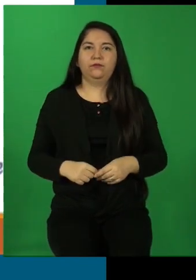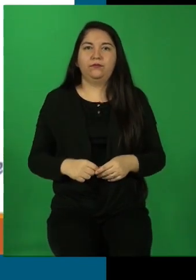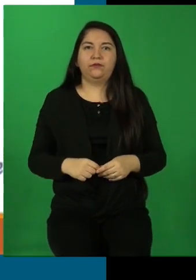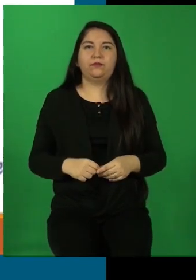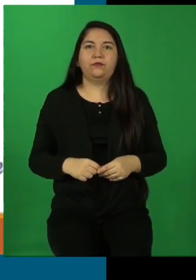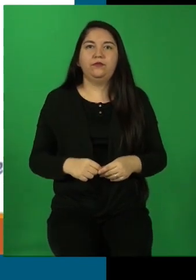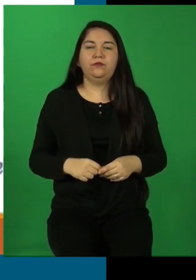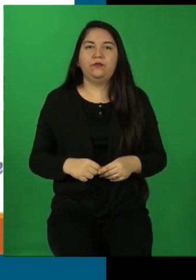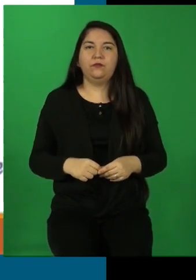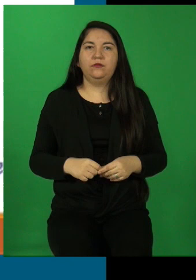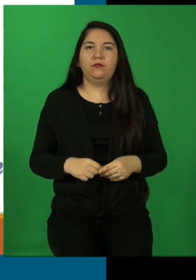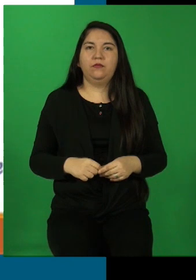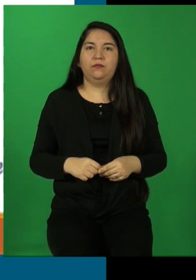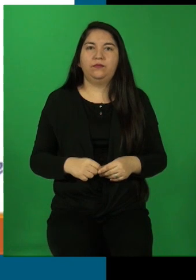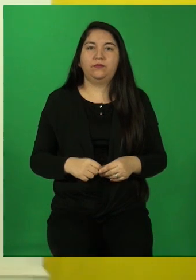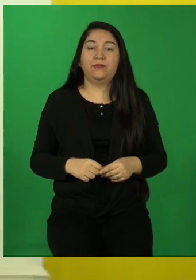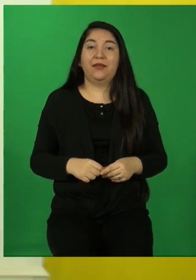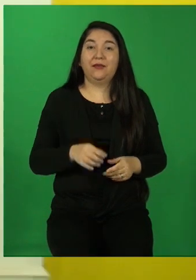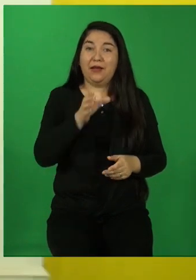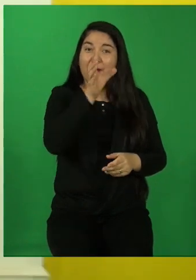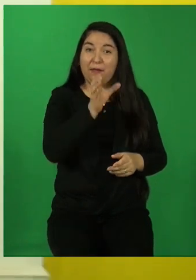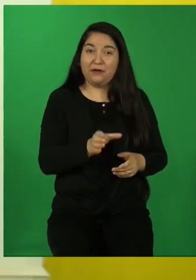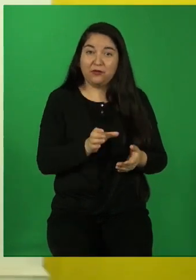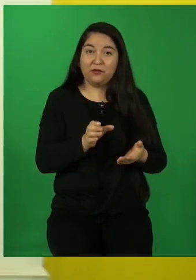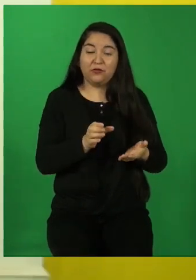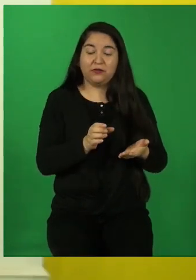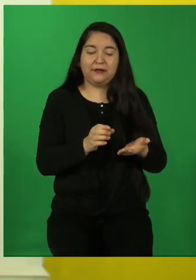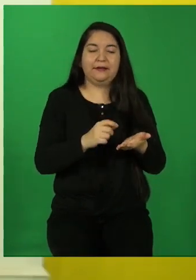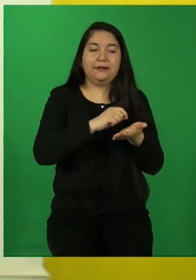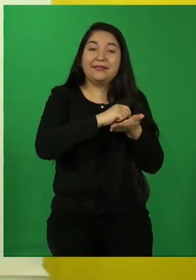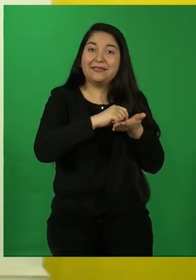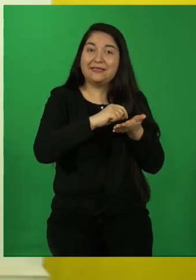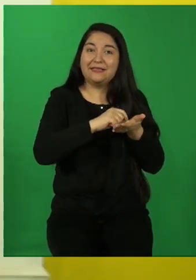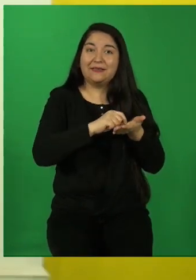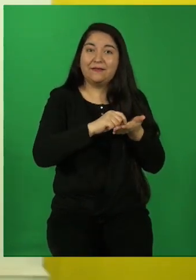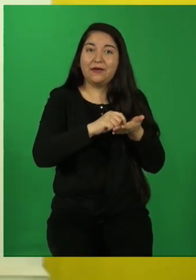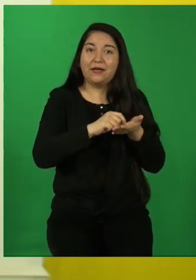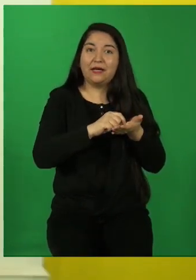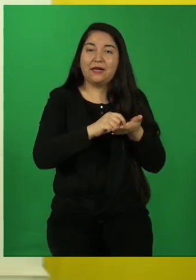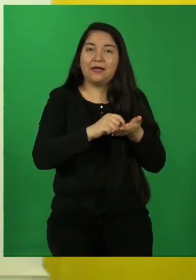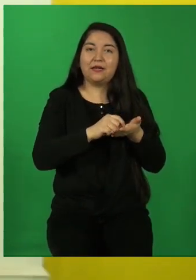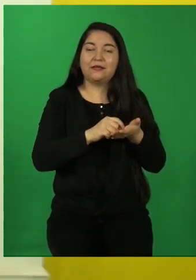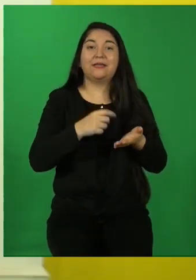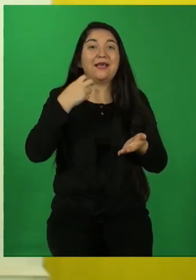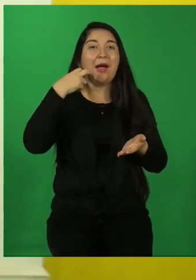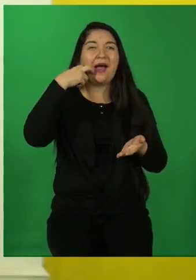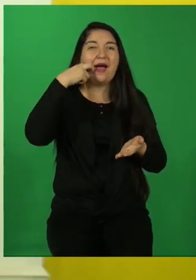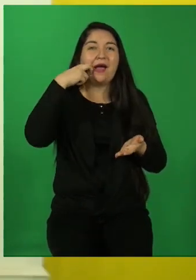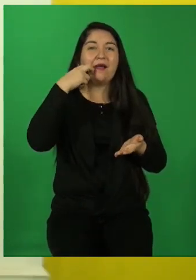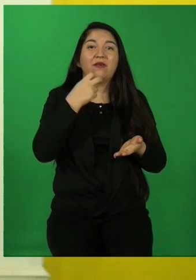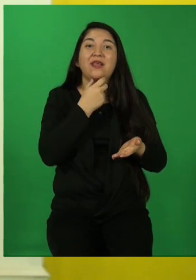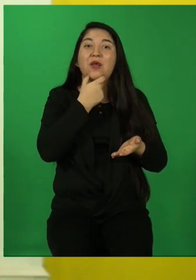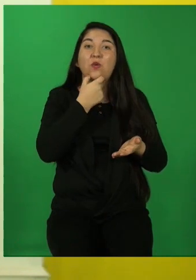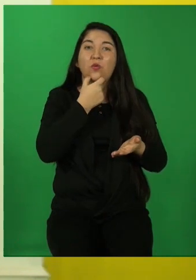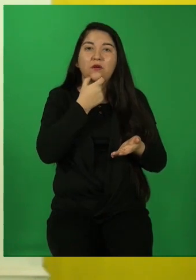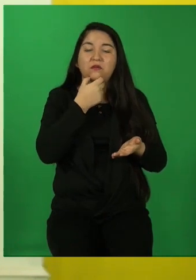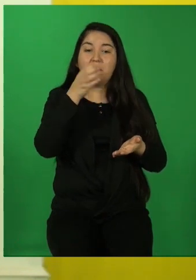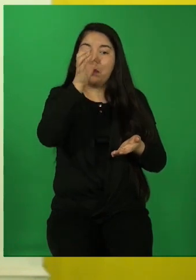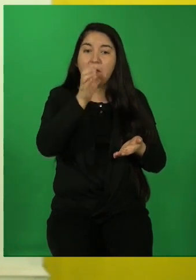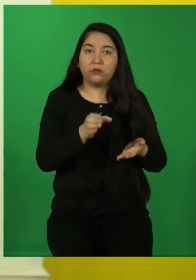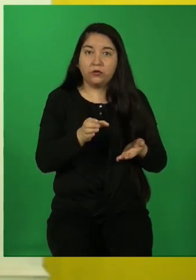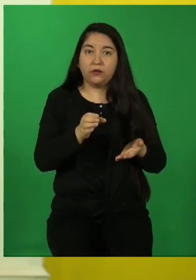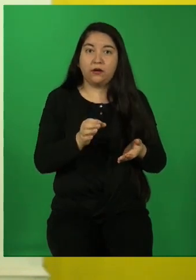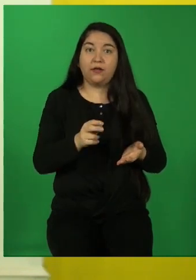Entonces, tenemos que este autor es de carne y hueso, es una persona, y él